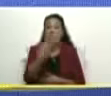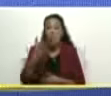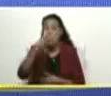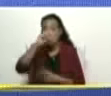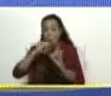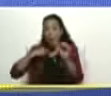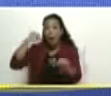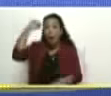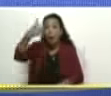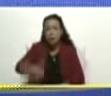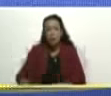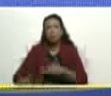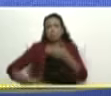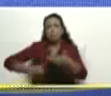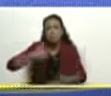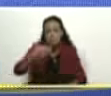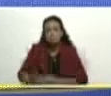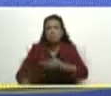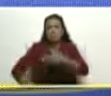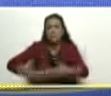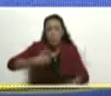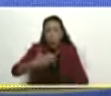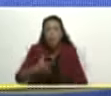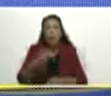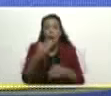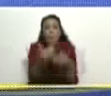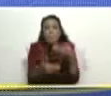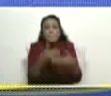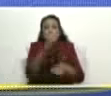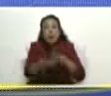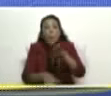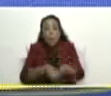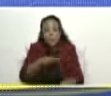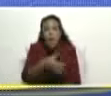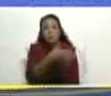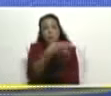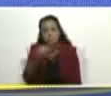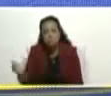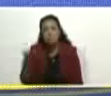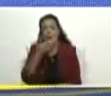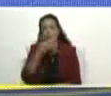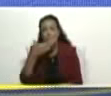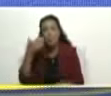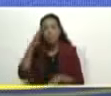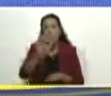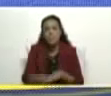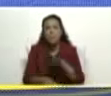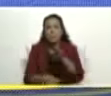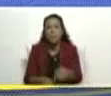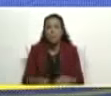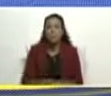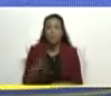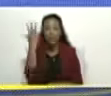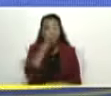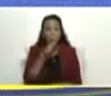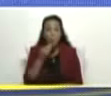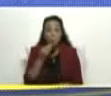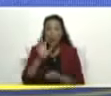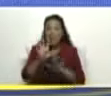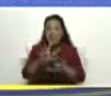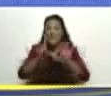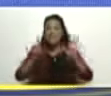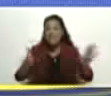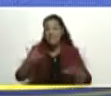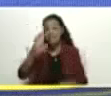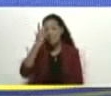perfilar y que debemos perfeccionar mejorar este joven nacido el 16 de